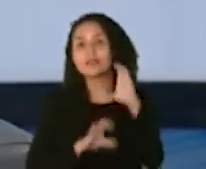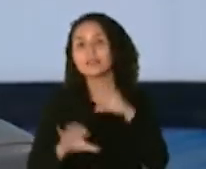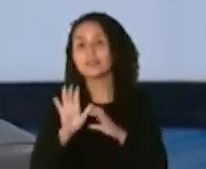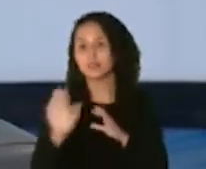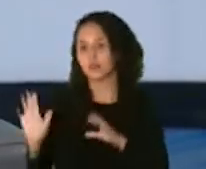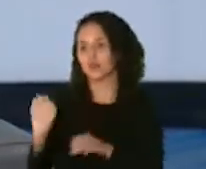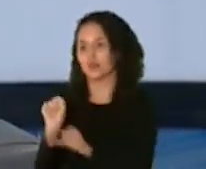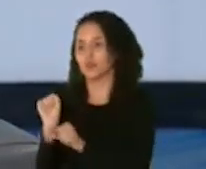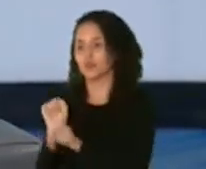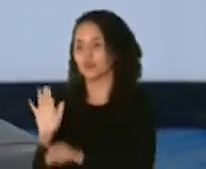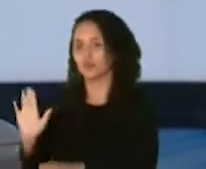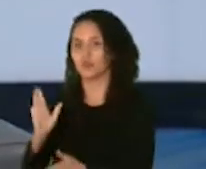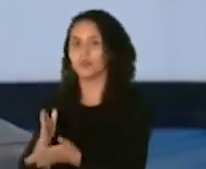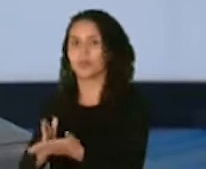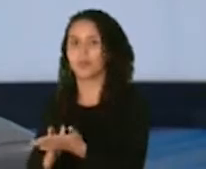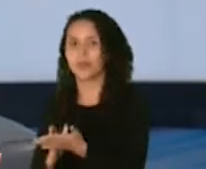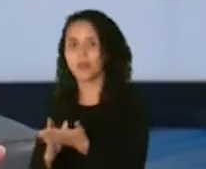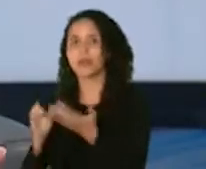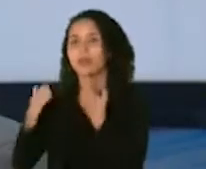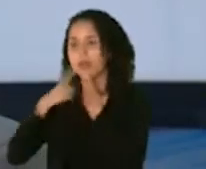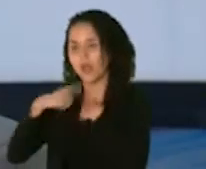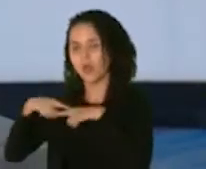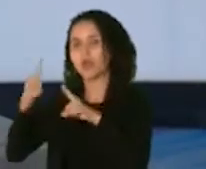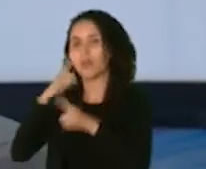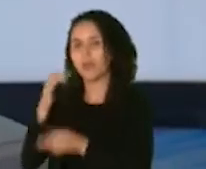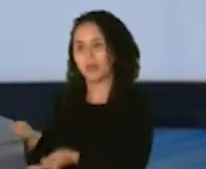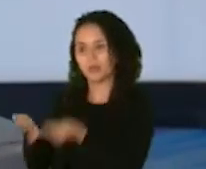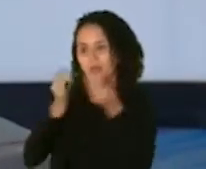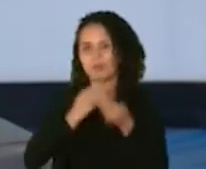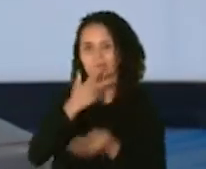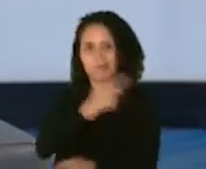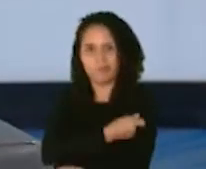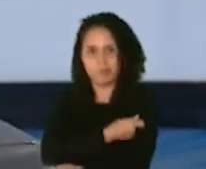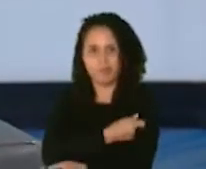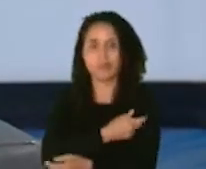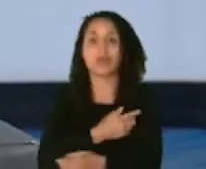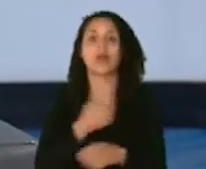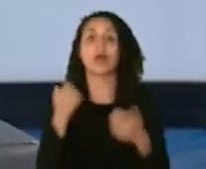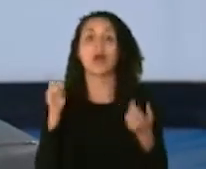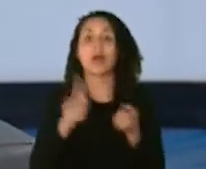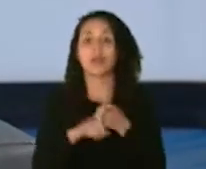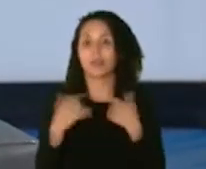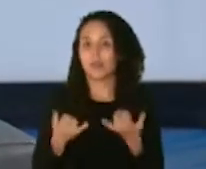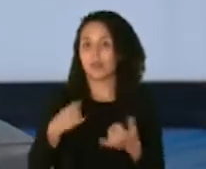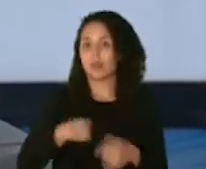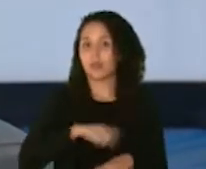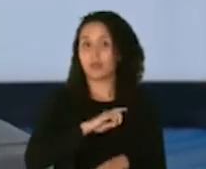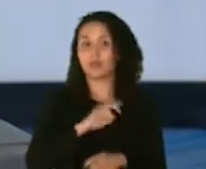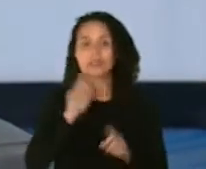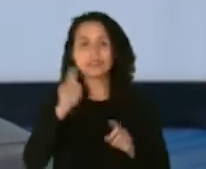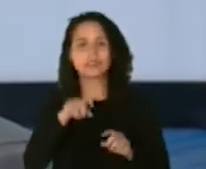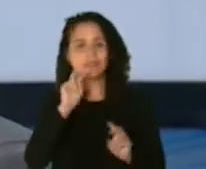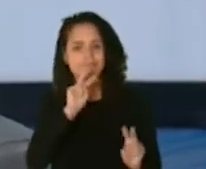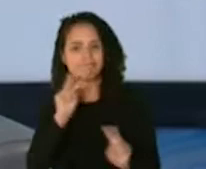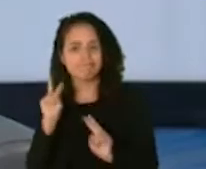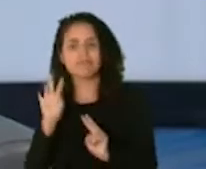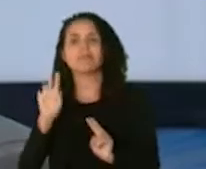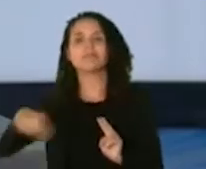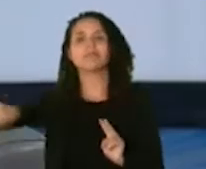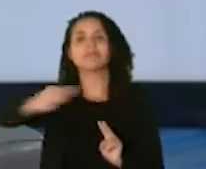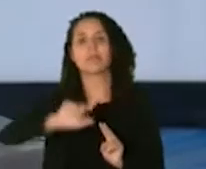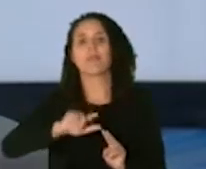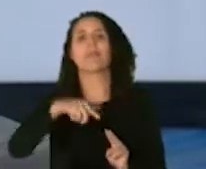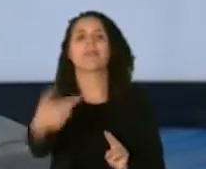trabajo hizo su función de darnos esta herramienta estamos ante el punto donde ya tenemos que ver que ahora le toca la sociedad